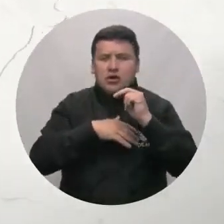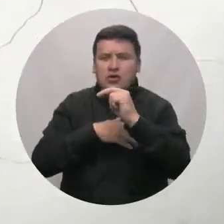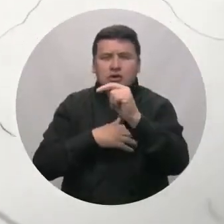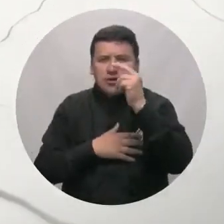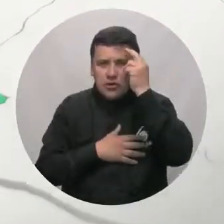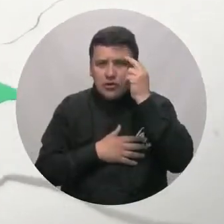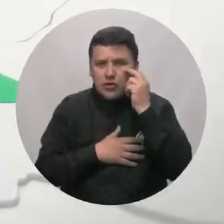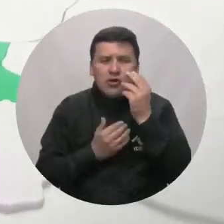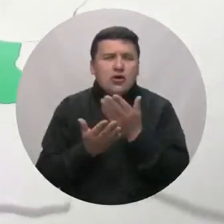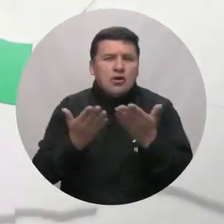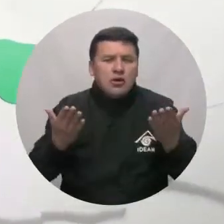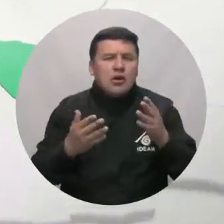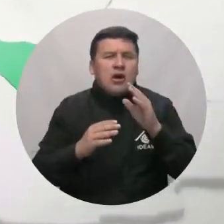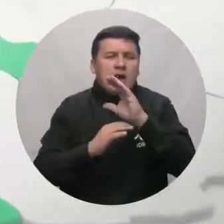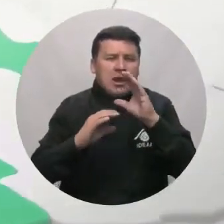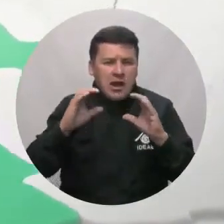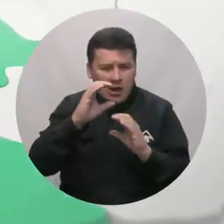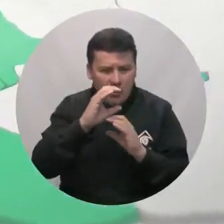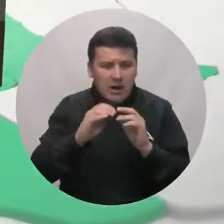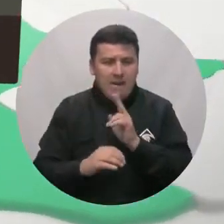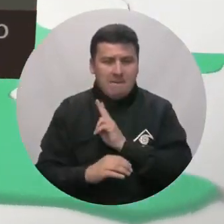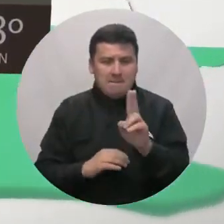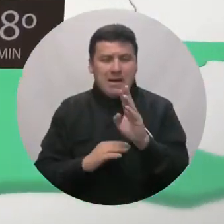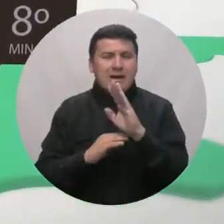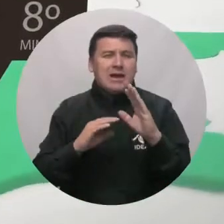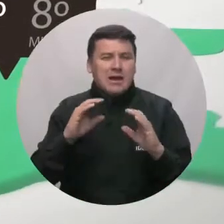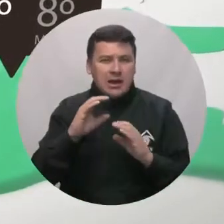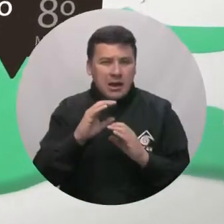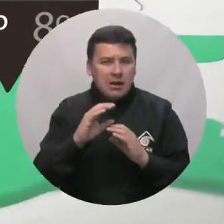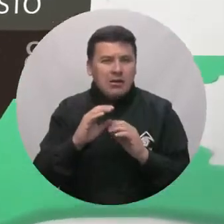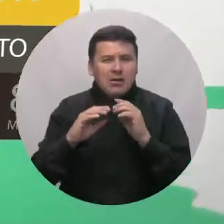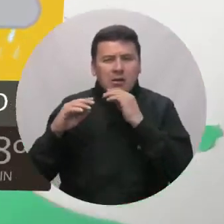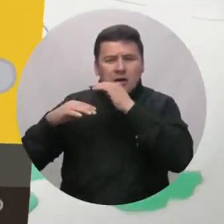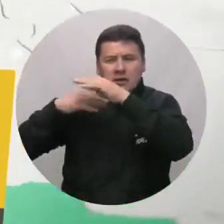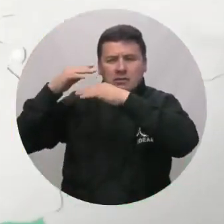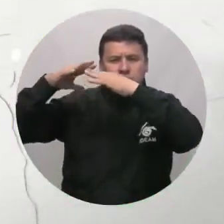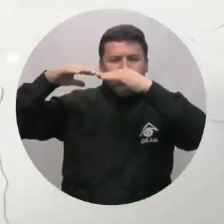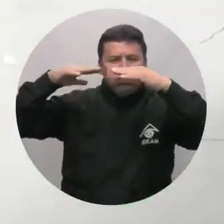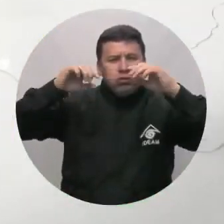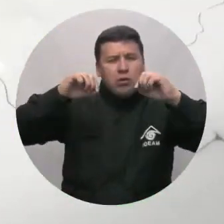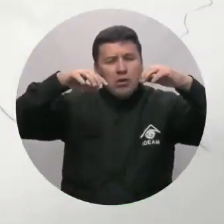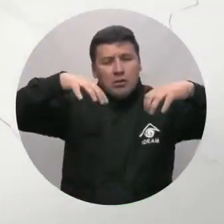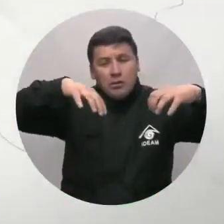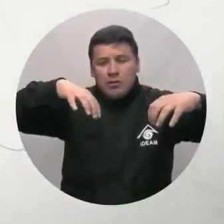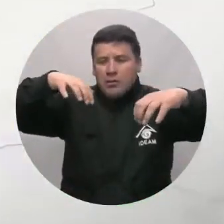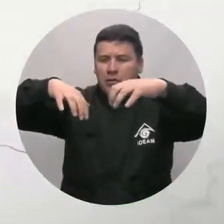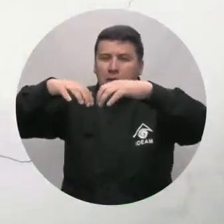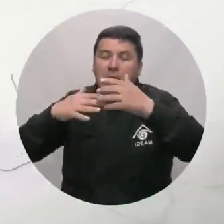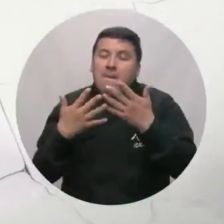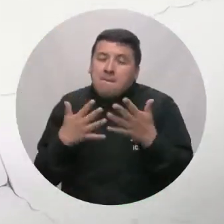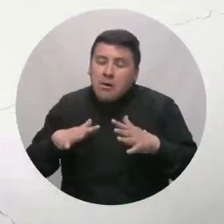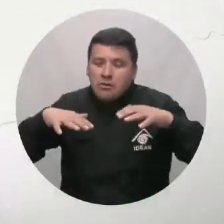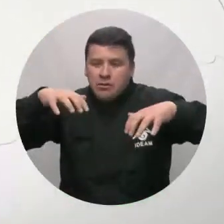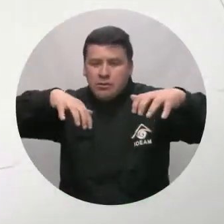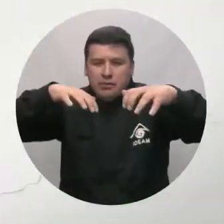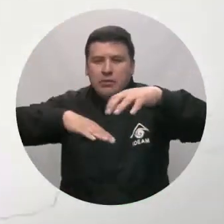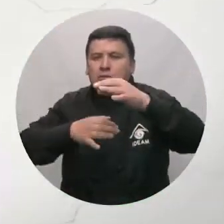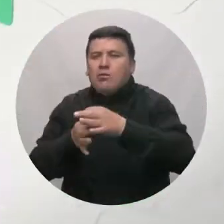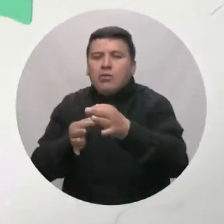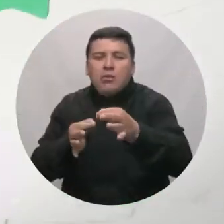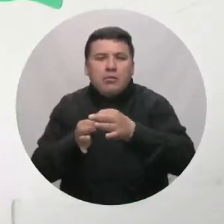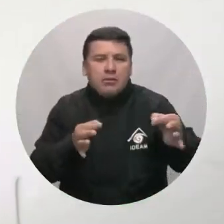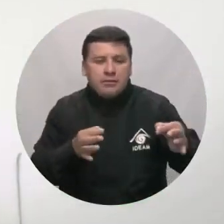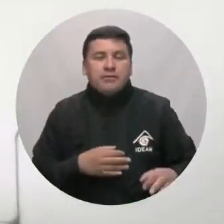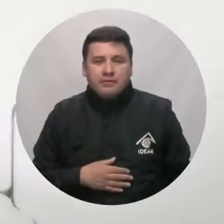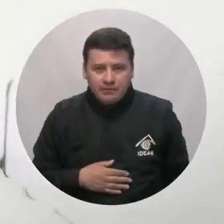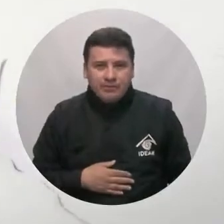del oriente y norte del Chocó y sobre el litoral del Cauca y en el Valle del Cauca, y cielos nublados con lluvias de menor intensidad posibles para el resto de las